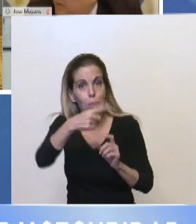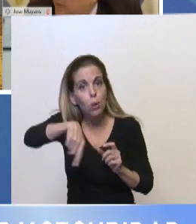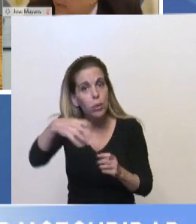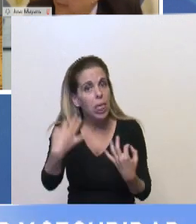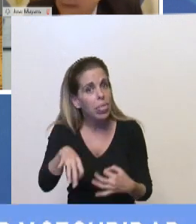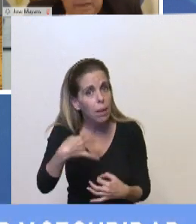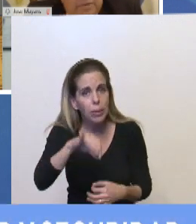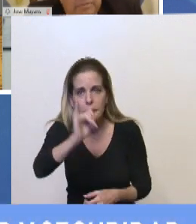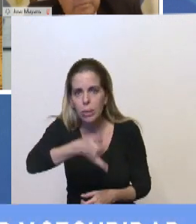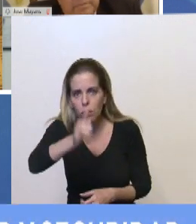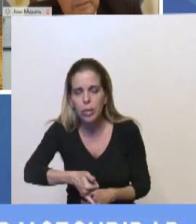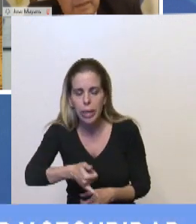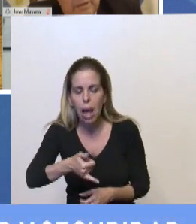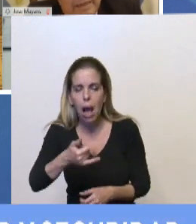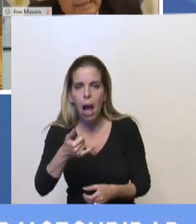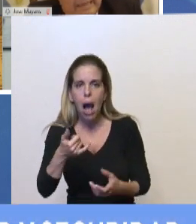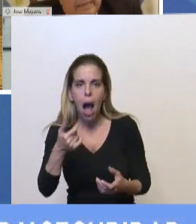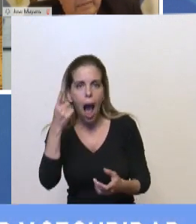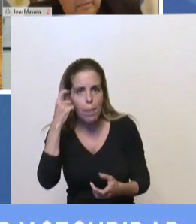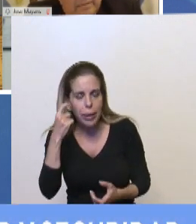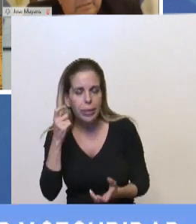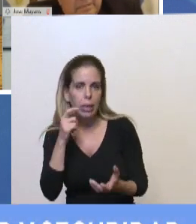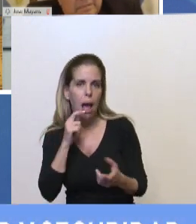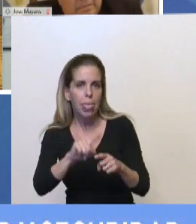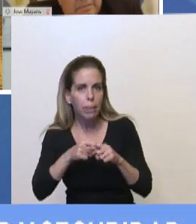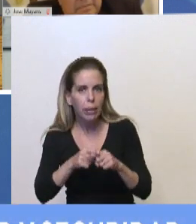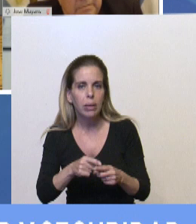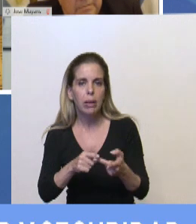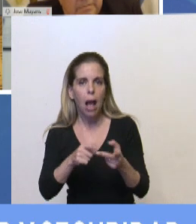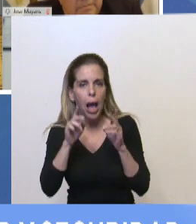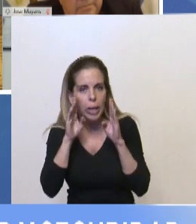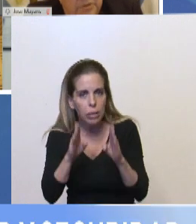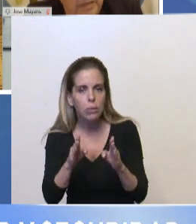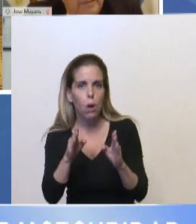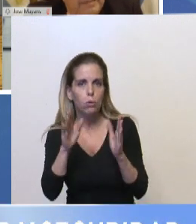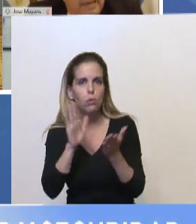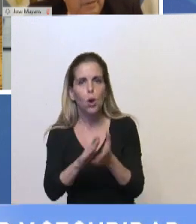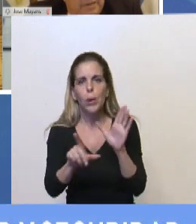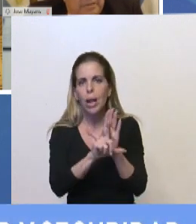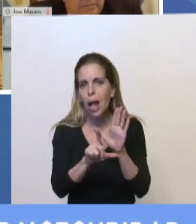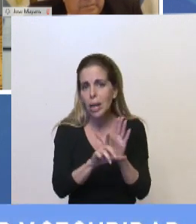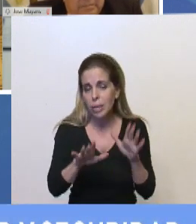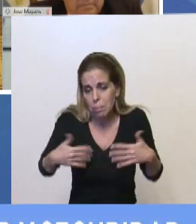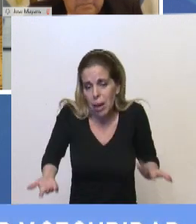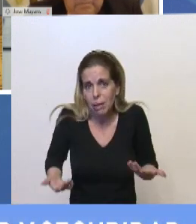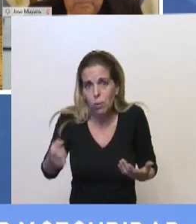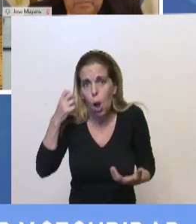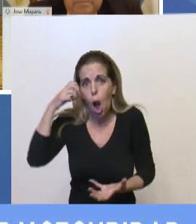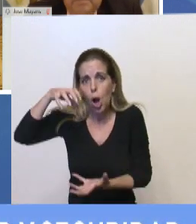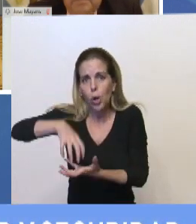escuchar. Tienen que aprender a tratar las leyes de manera colegiada, porque para eso está el Congreso,